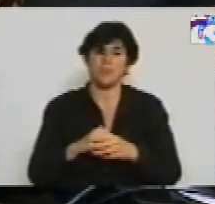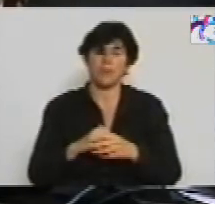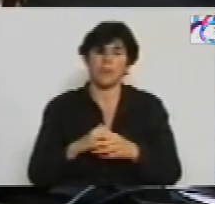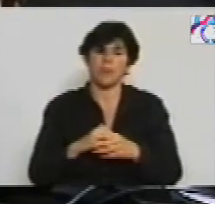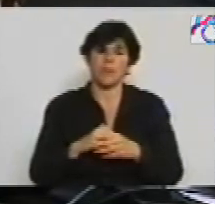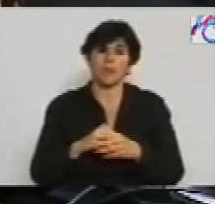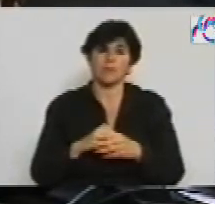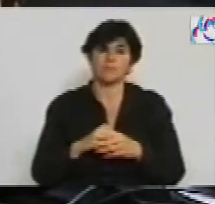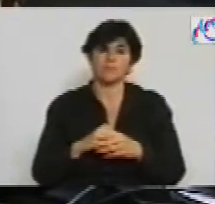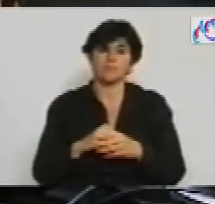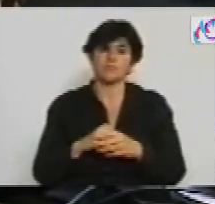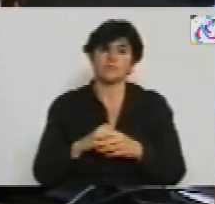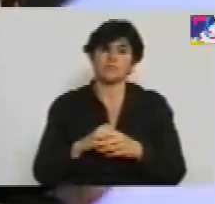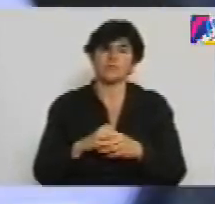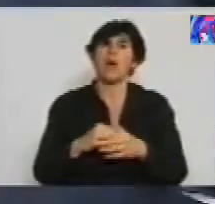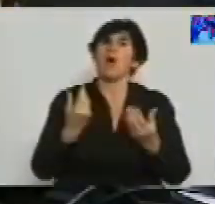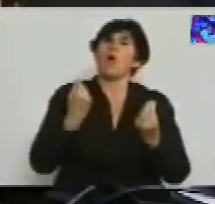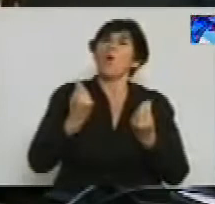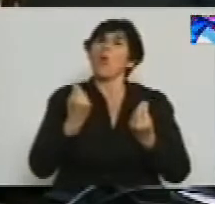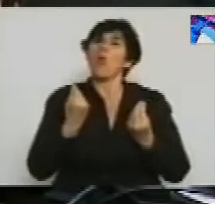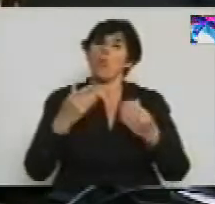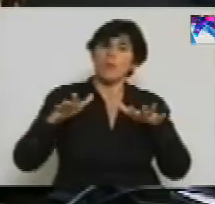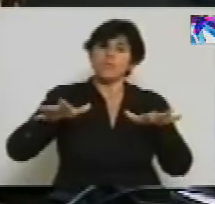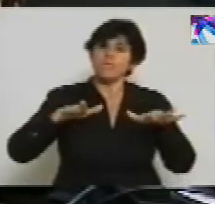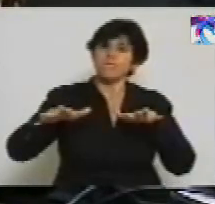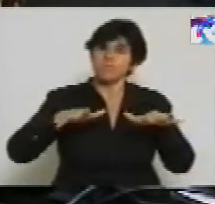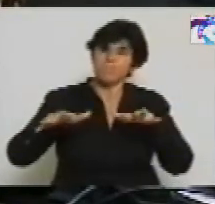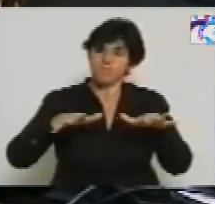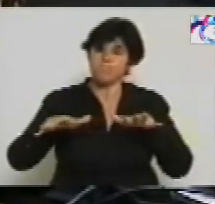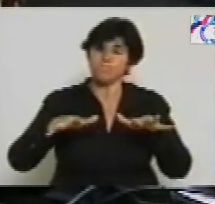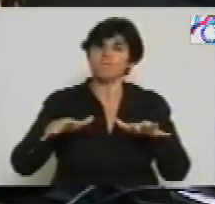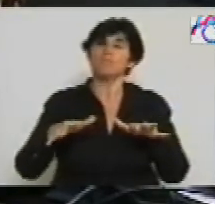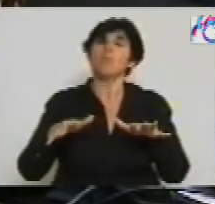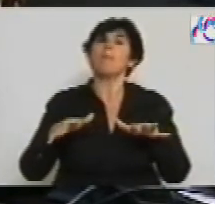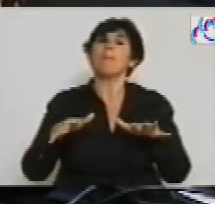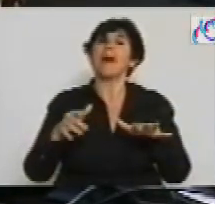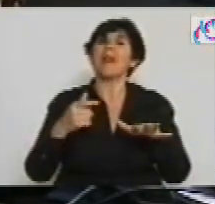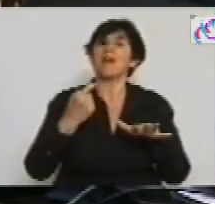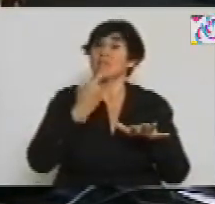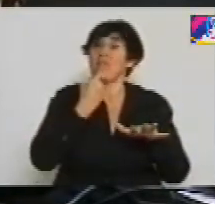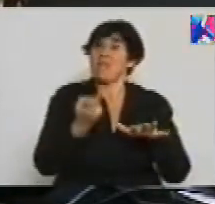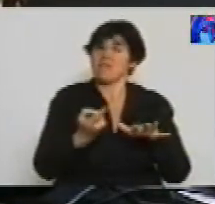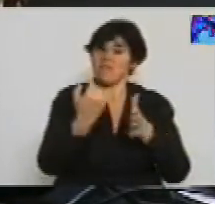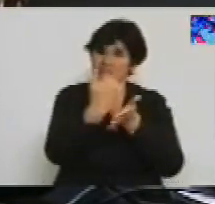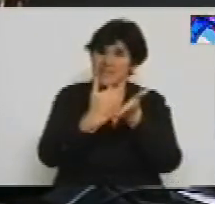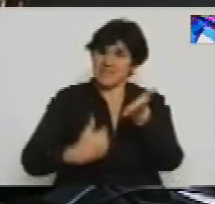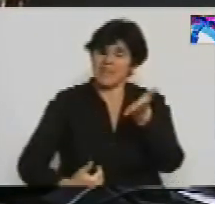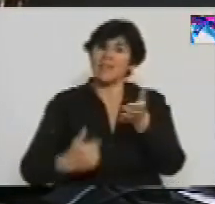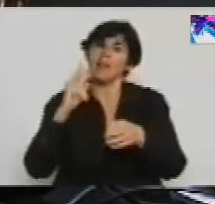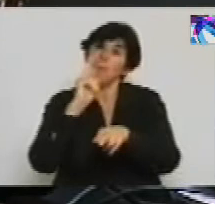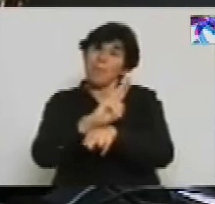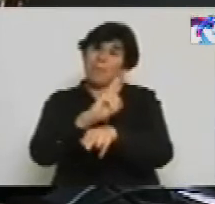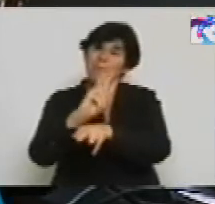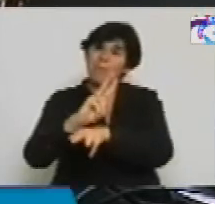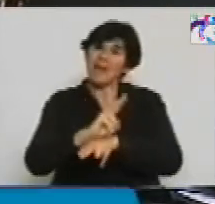esencialmente un curso de acción concreto para definir y preservar